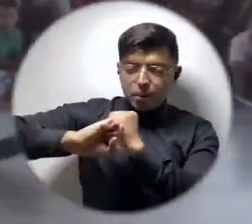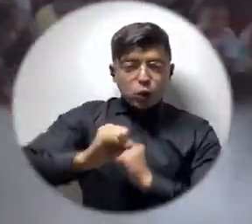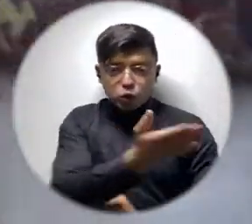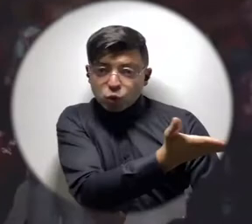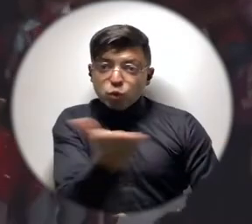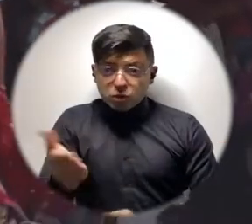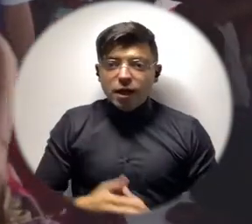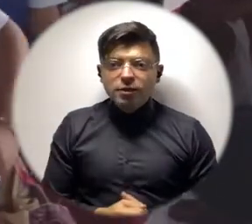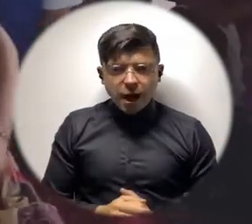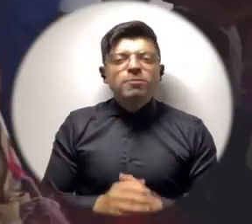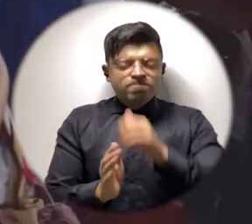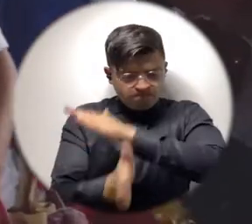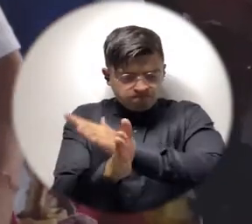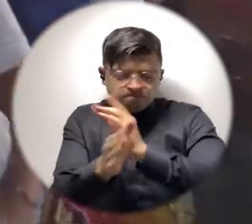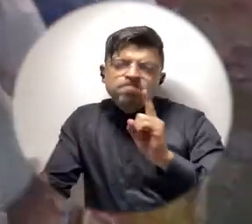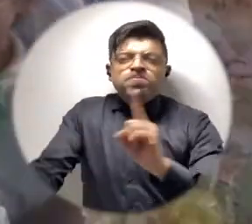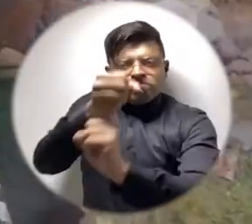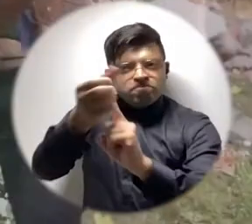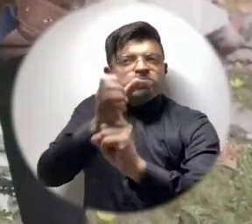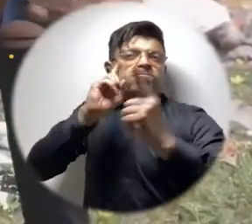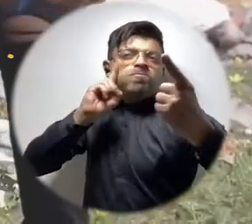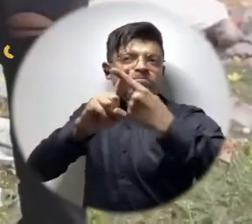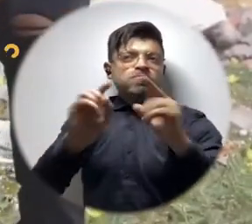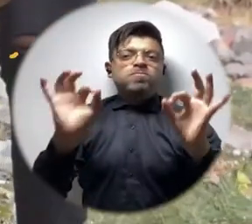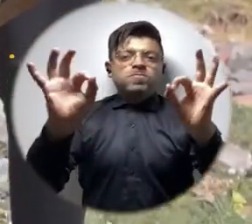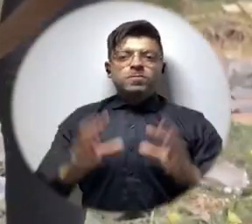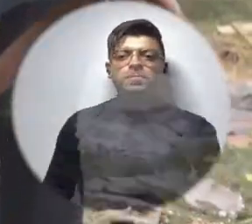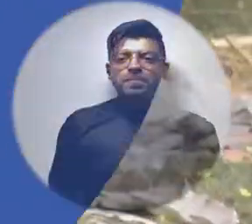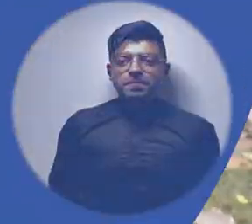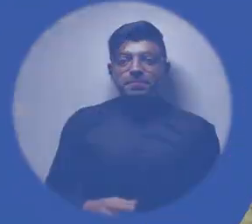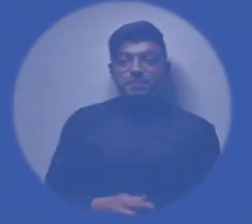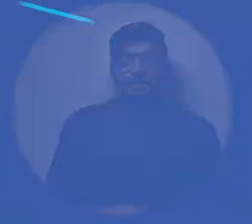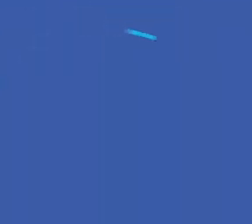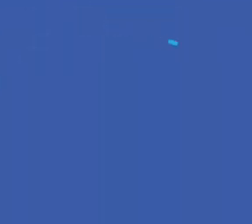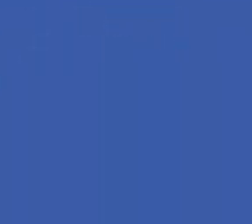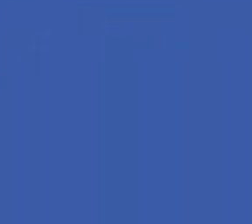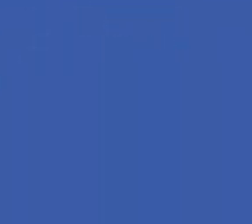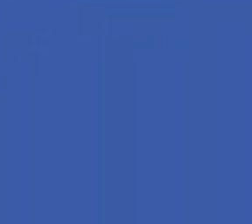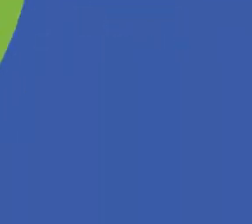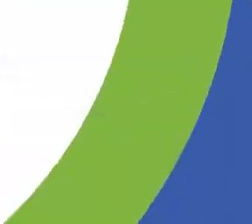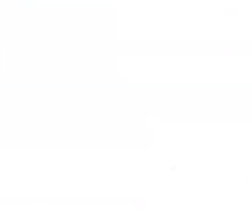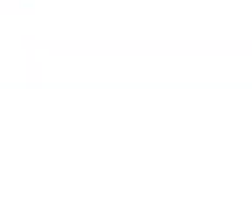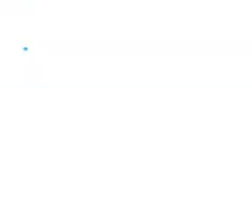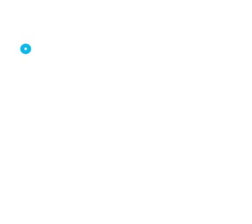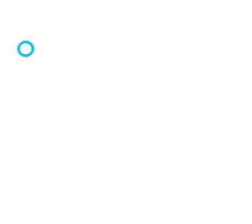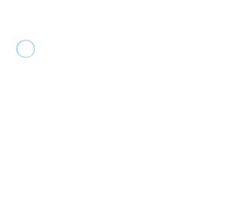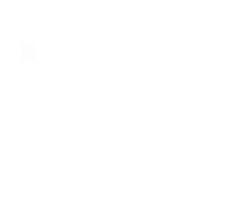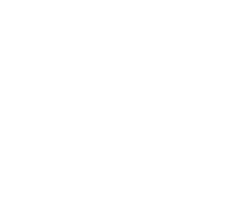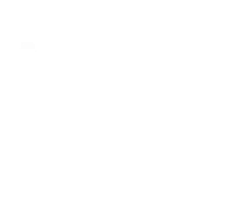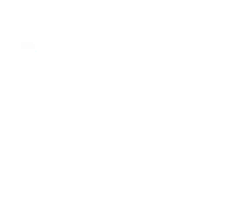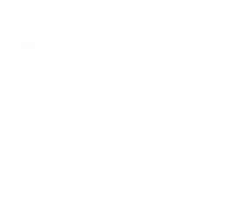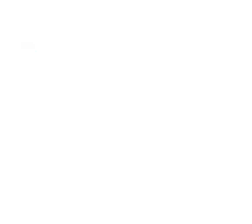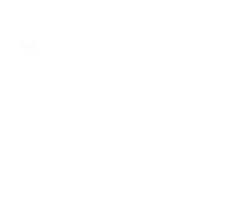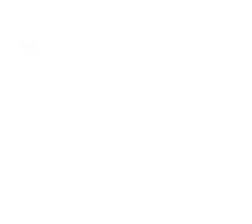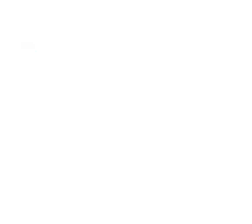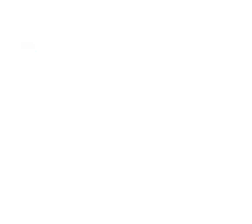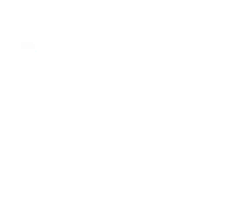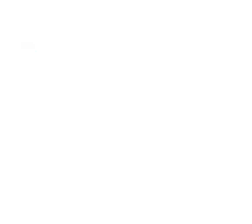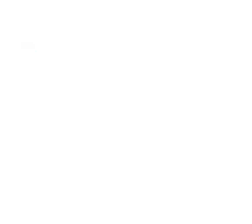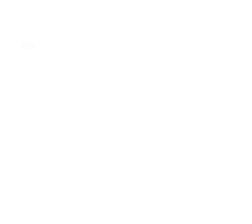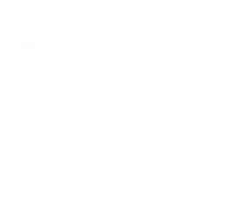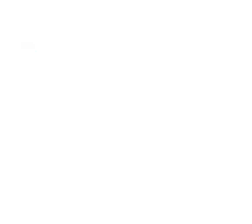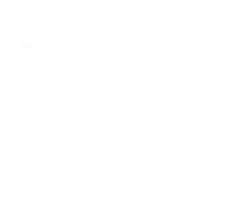territorio y sabemos eso, que con el apoyo de todos ustedes se seguirá logrando. Universidad del Magdalena. Aún más